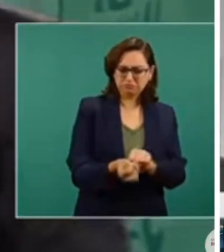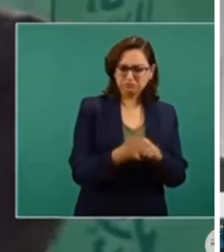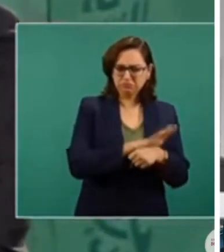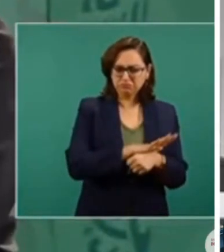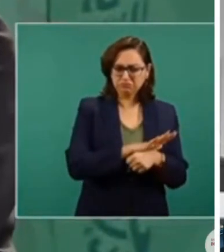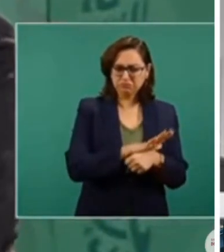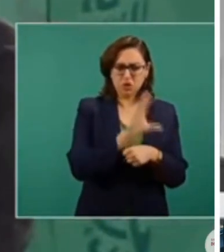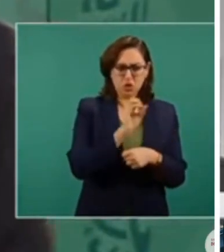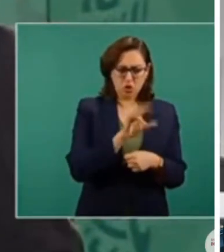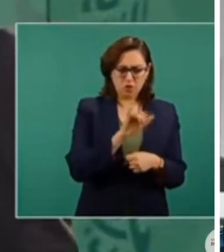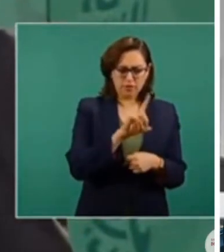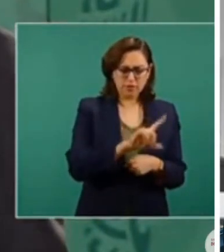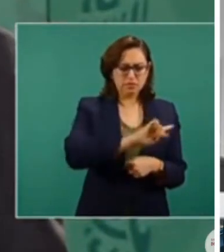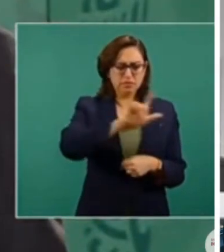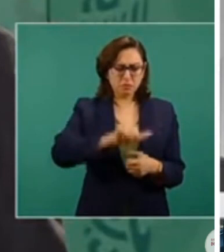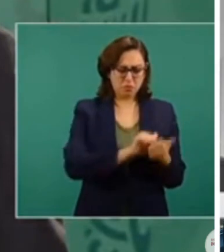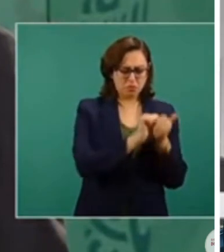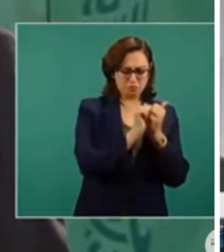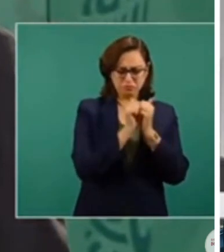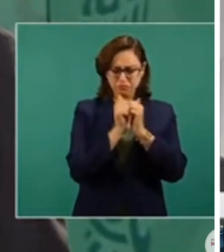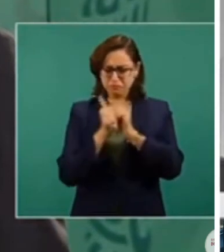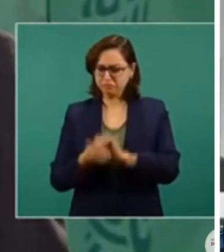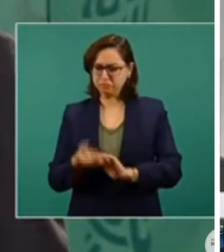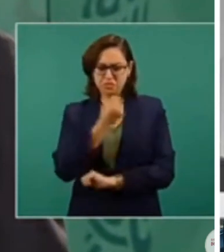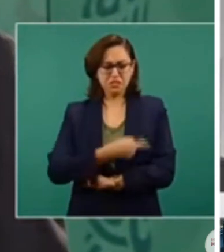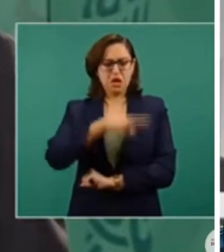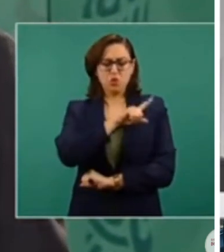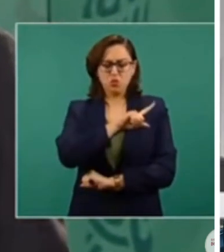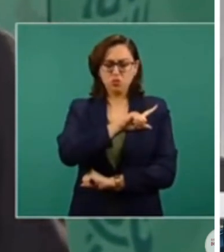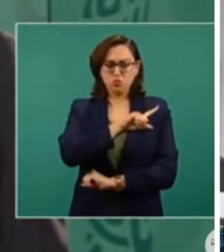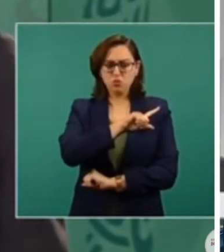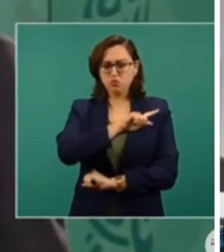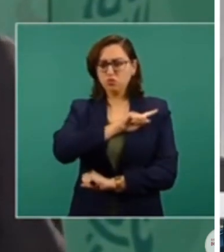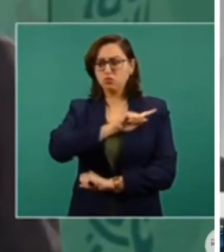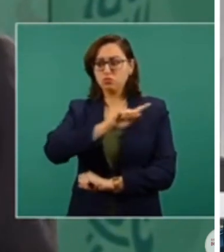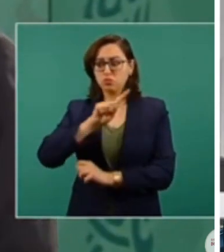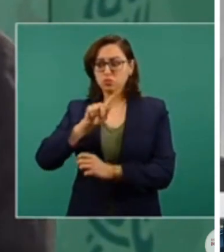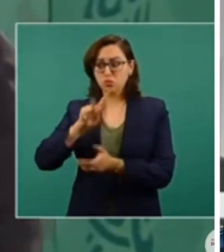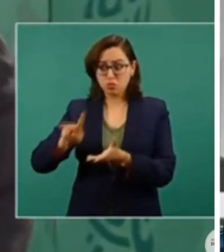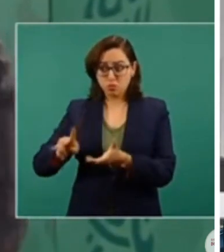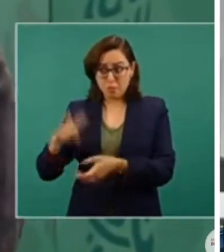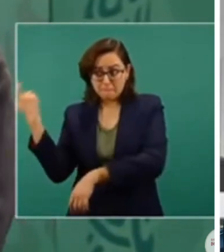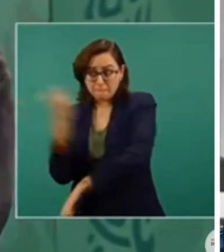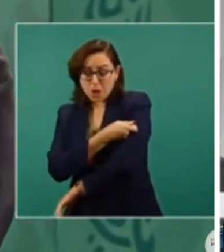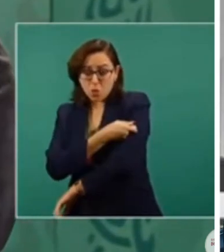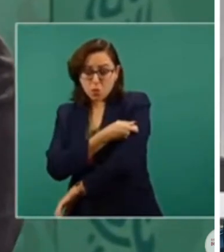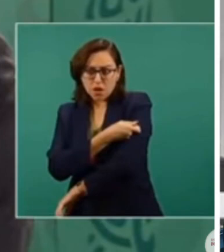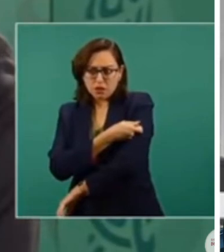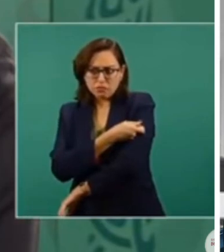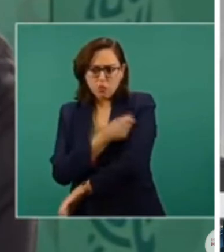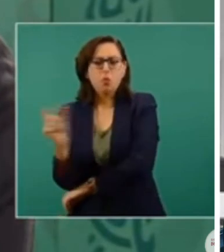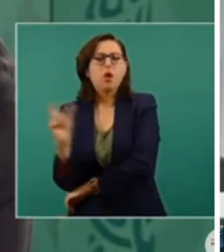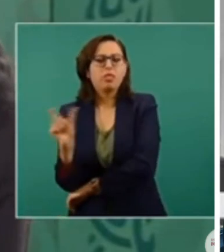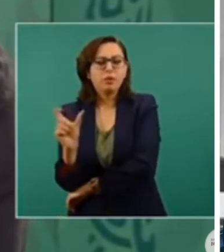cuándo se debe de vacunar, en qué tiempo, qué opiniones hay sobre esto,